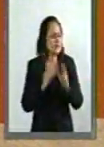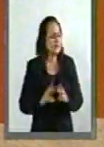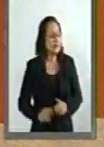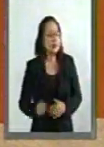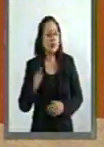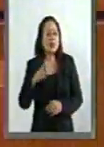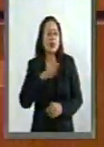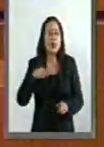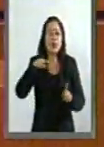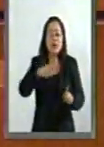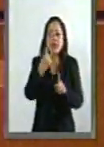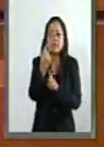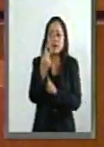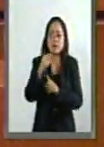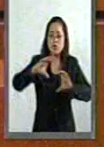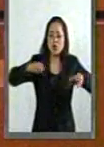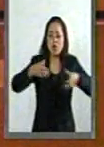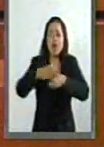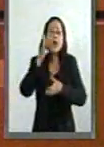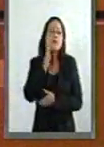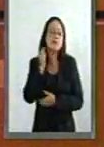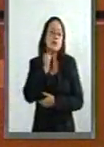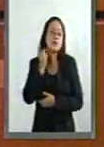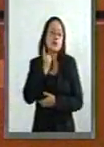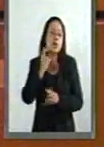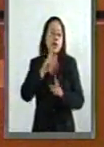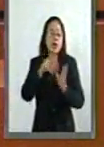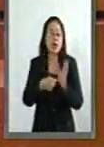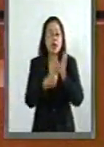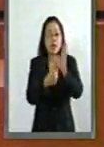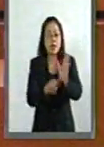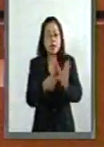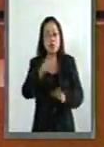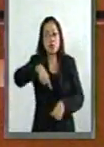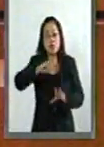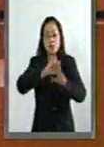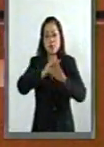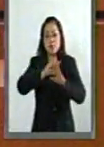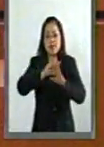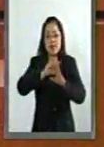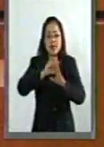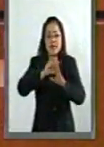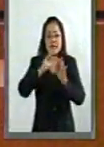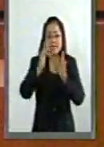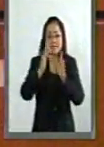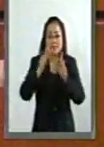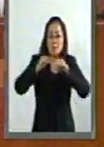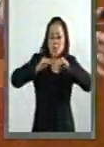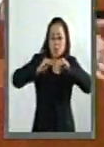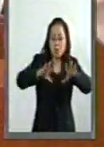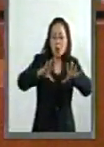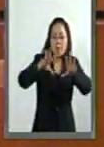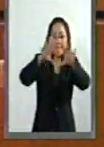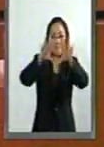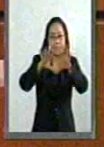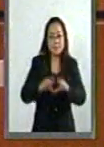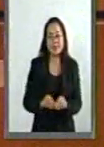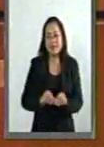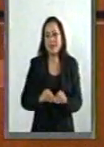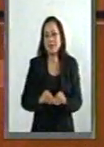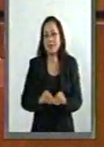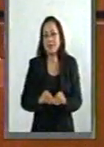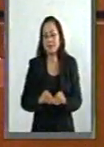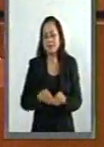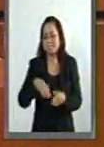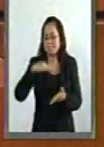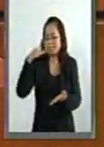canal televisivo de este Congreso silenció la señal y suspendieron la función.